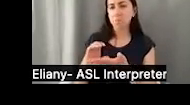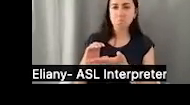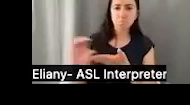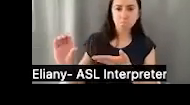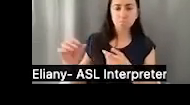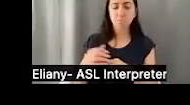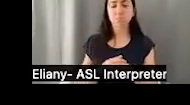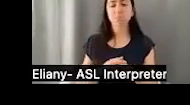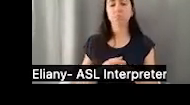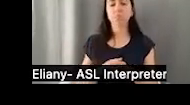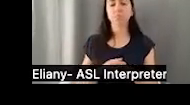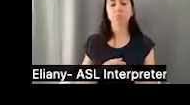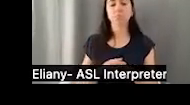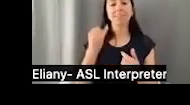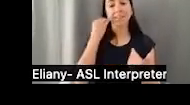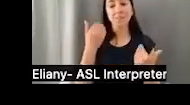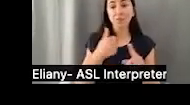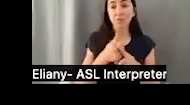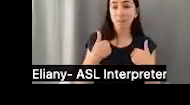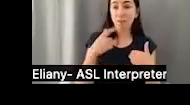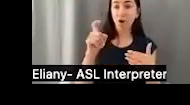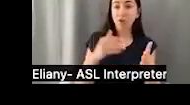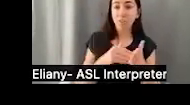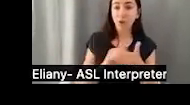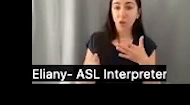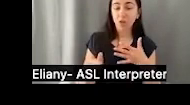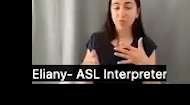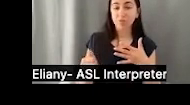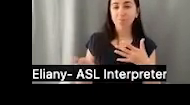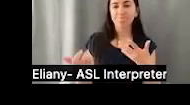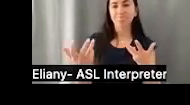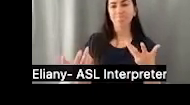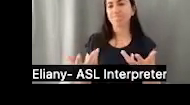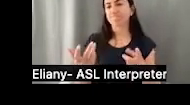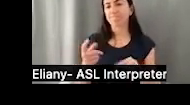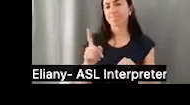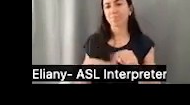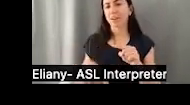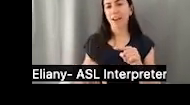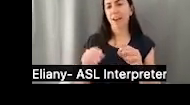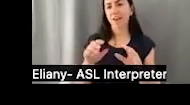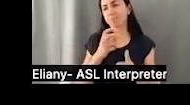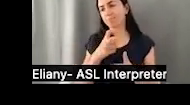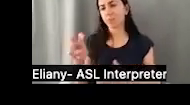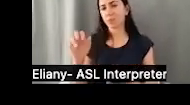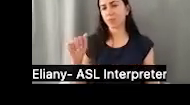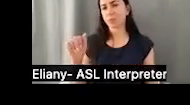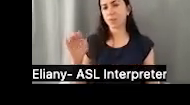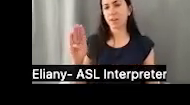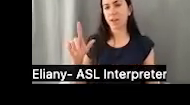dinero, pero va a haber limitaciones. Si tienes 100.000 dólares, no lo puedes poner